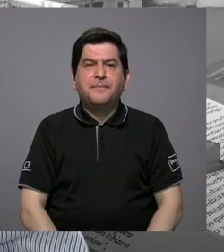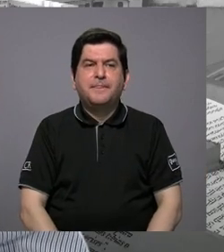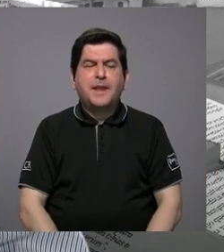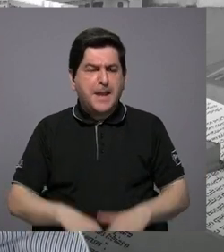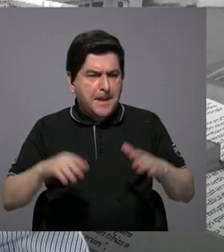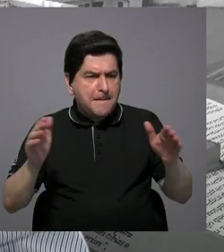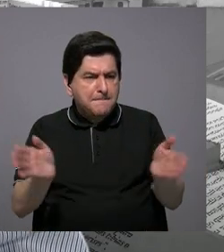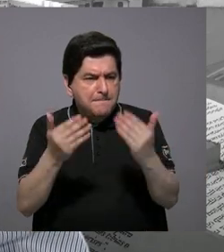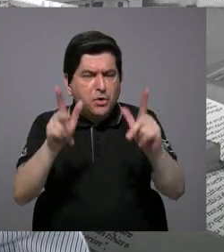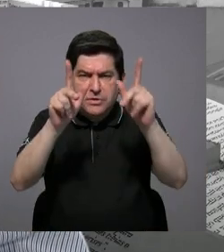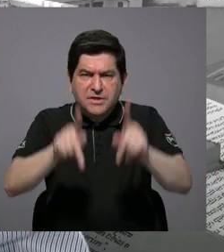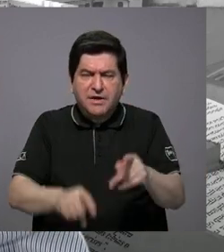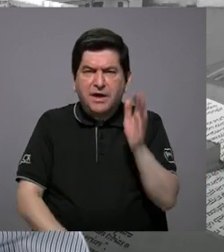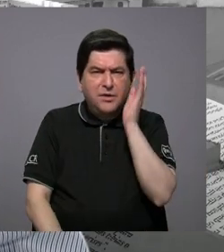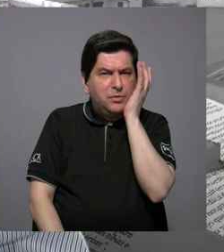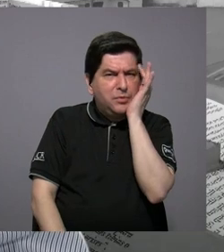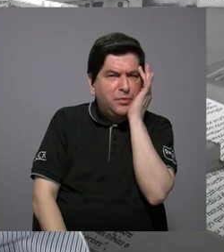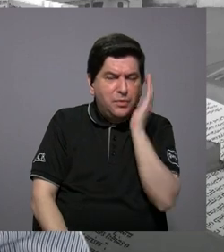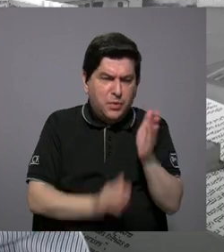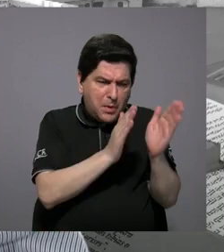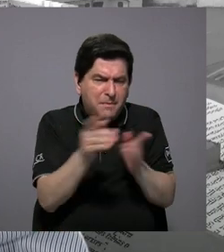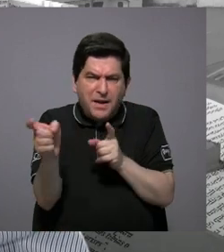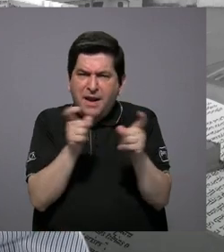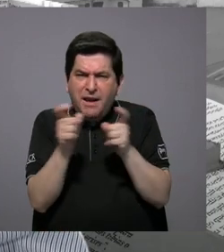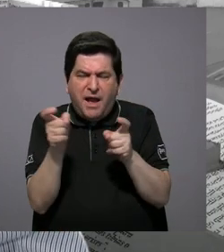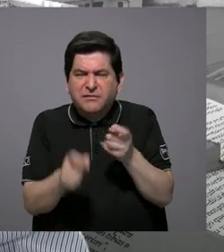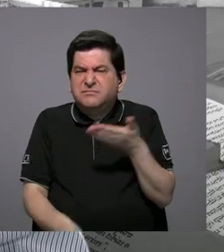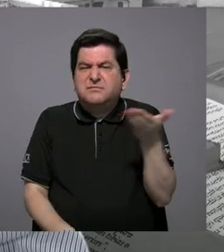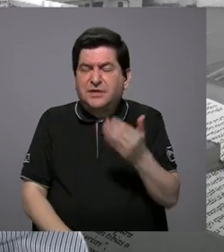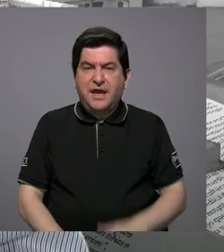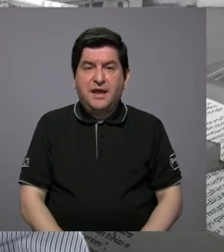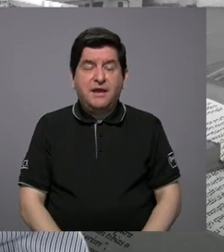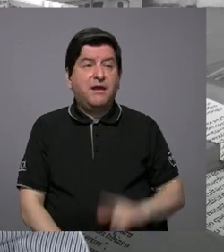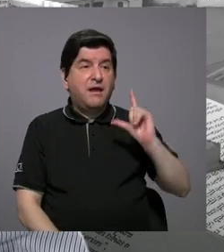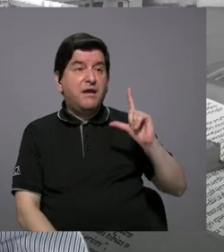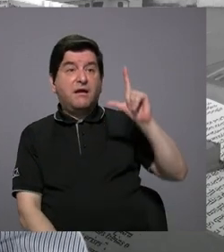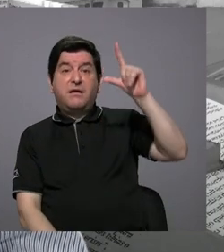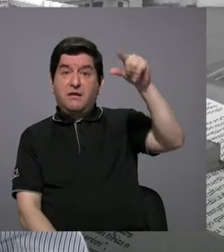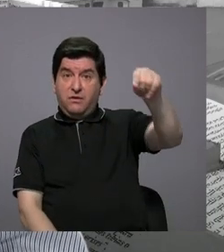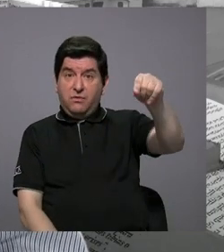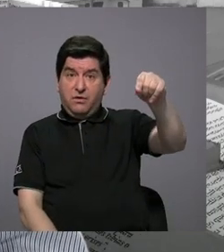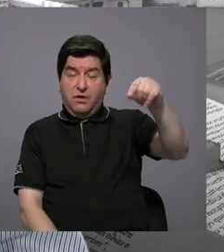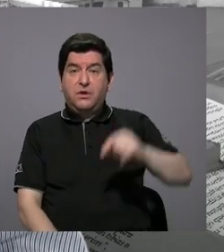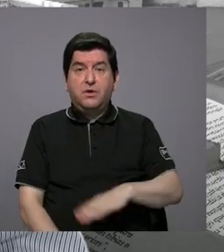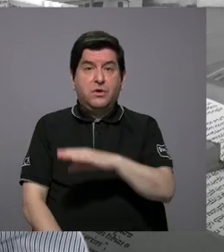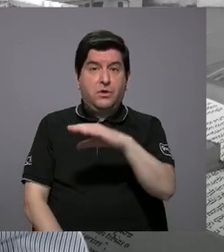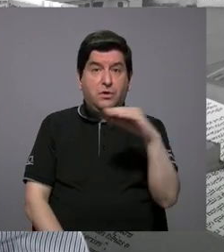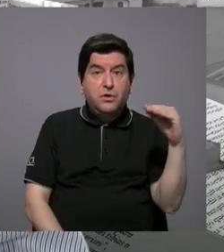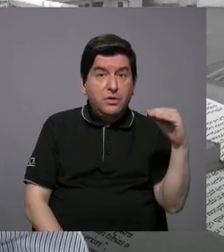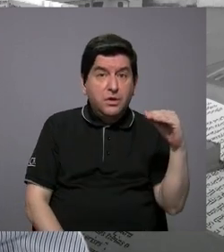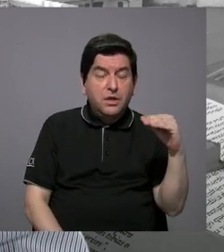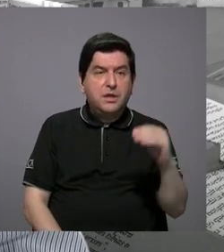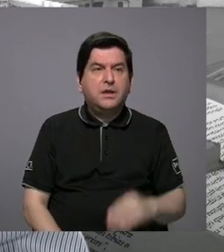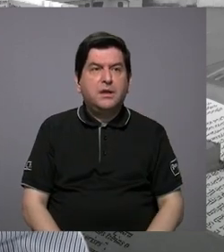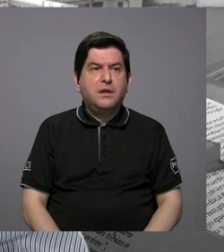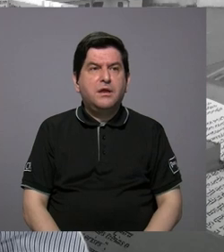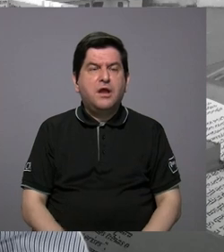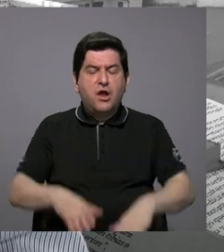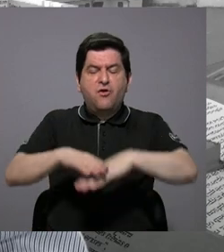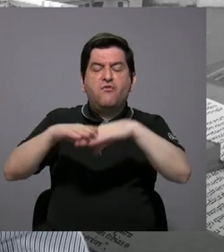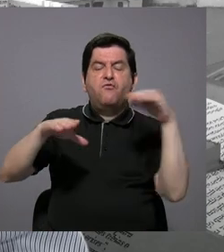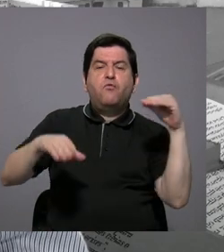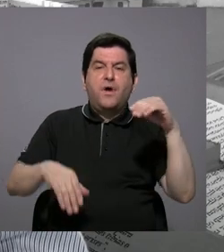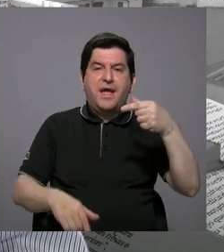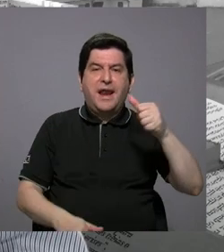es lo que motiva a la gente a preocuparse por un plan regulador? Entonces, en las zonas rurales y digamos si fuera de la GAM,